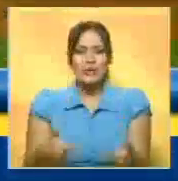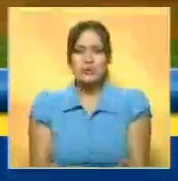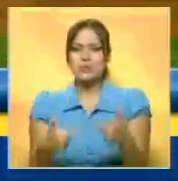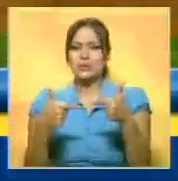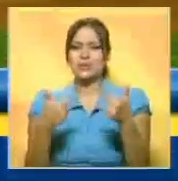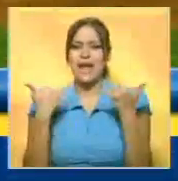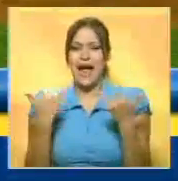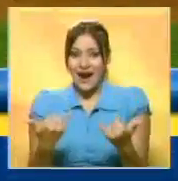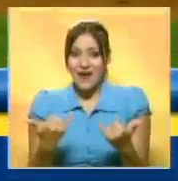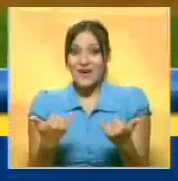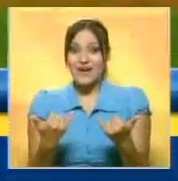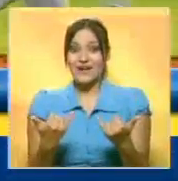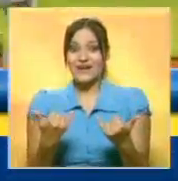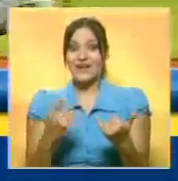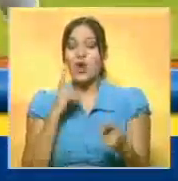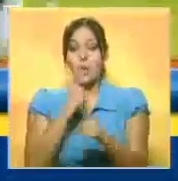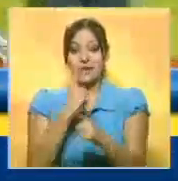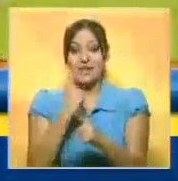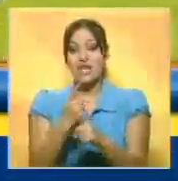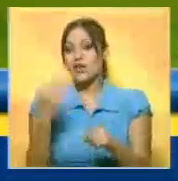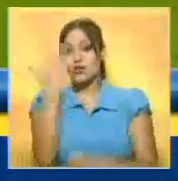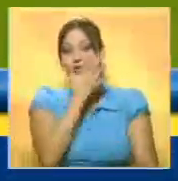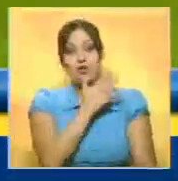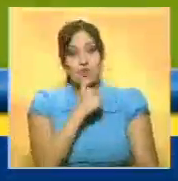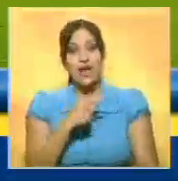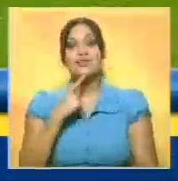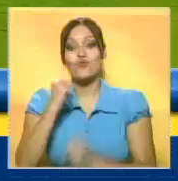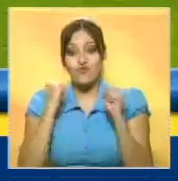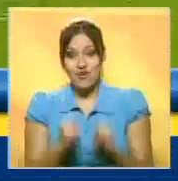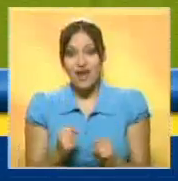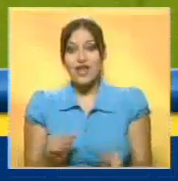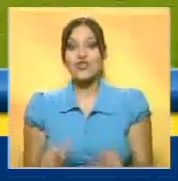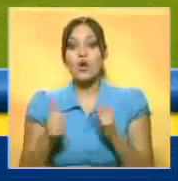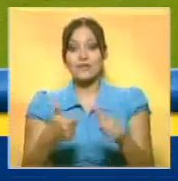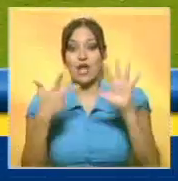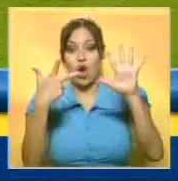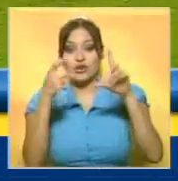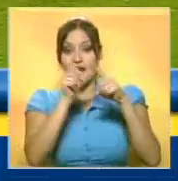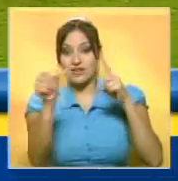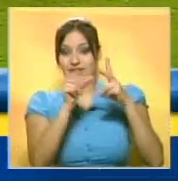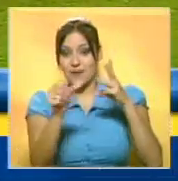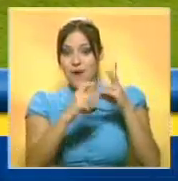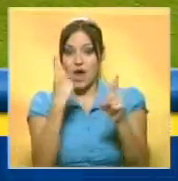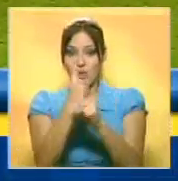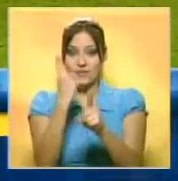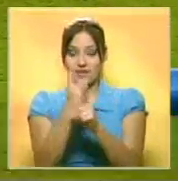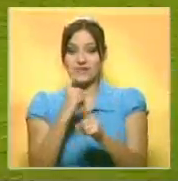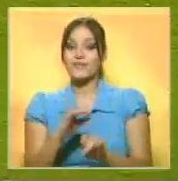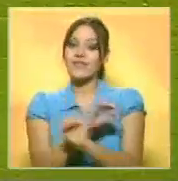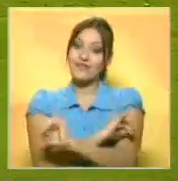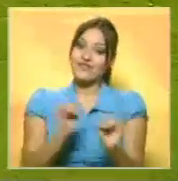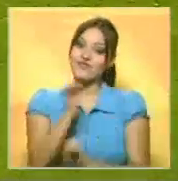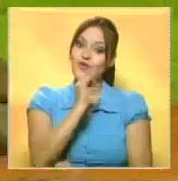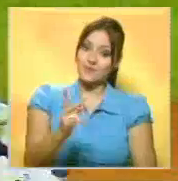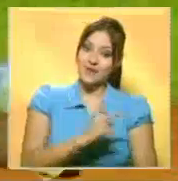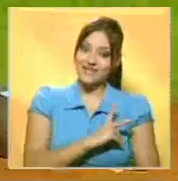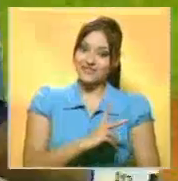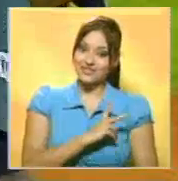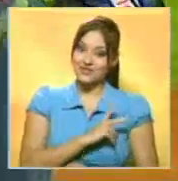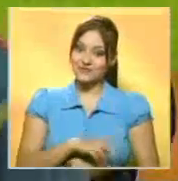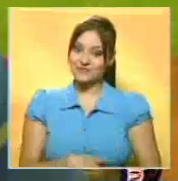por lo que resta de ronda regular. Sin duda, un plato fuerte para iniciar la octava semana del torneo. Oliver Rodríguez,